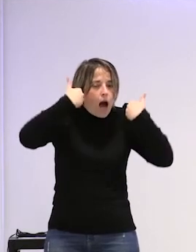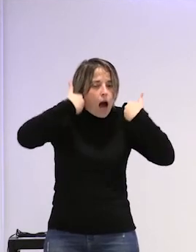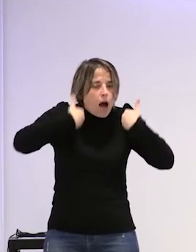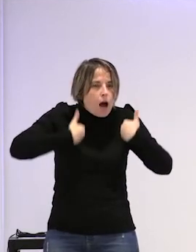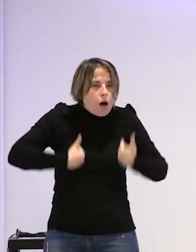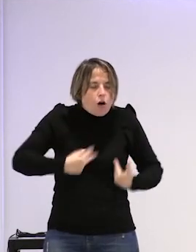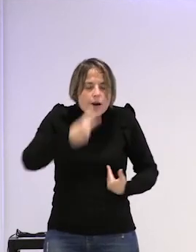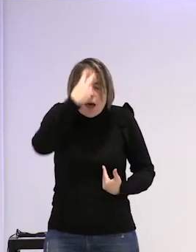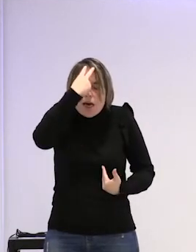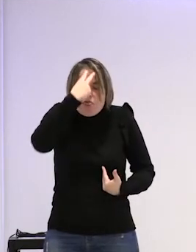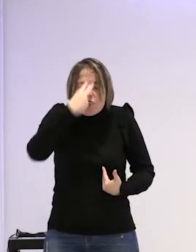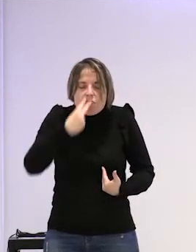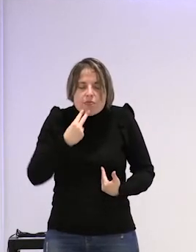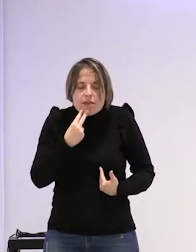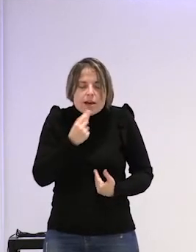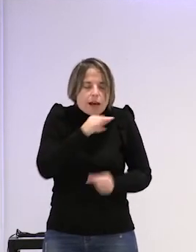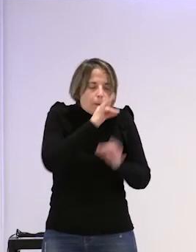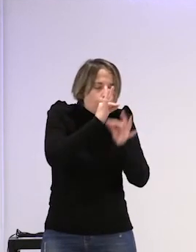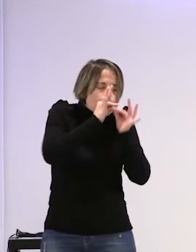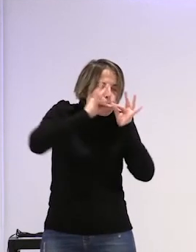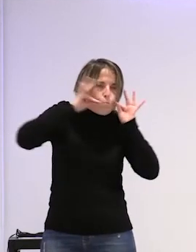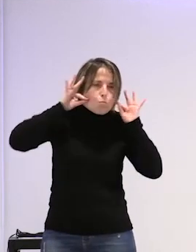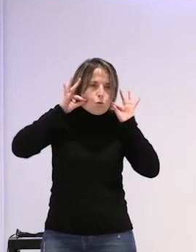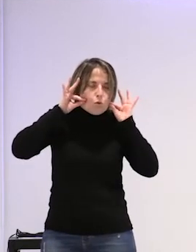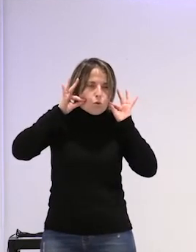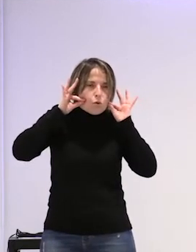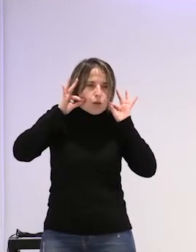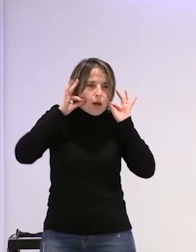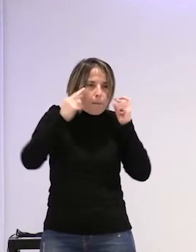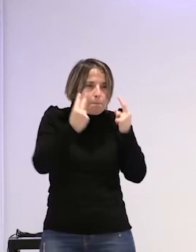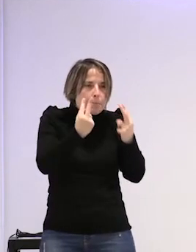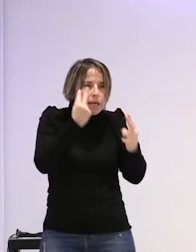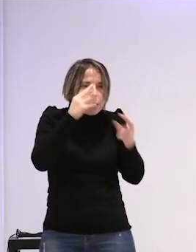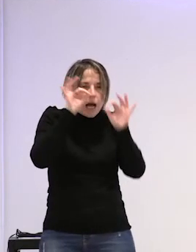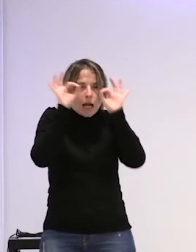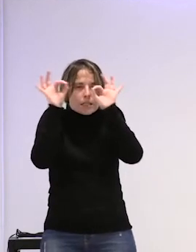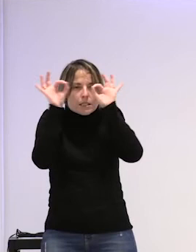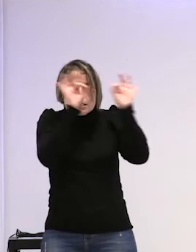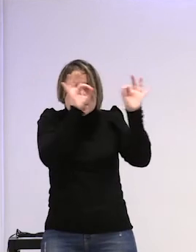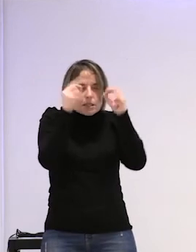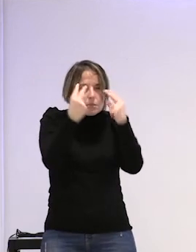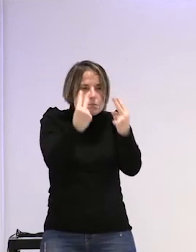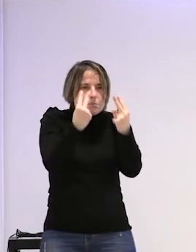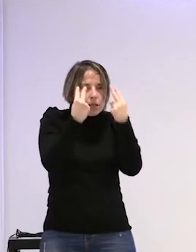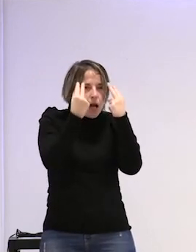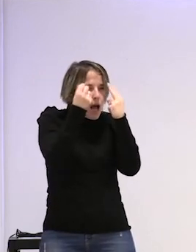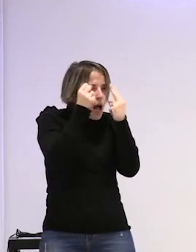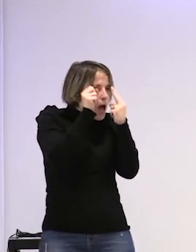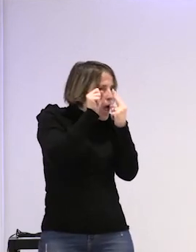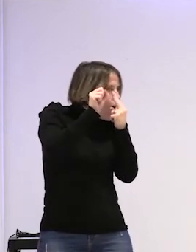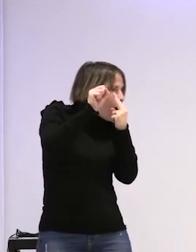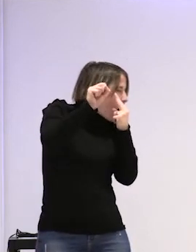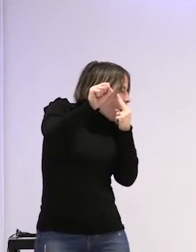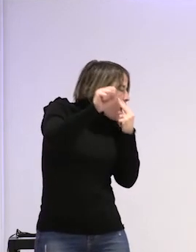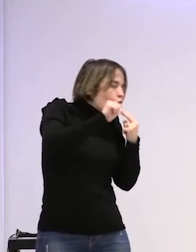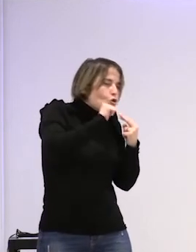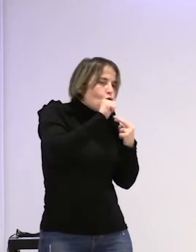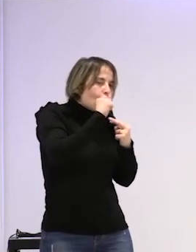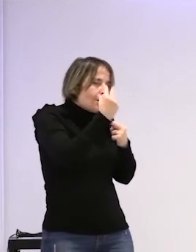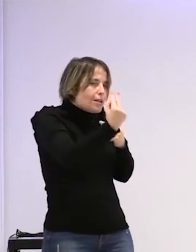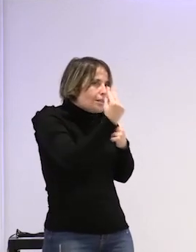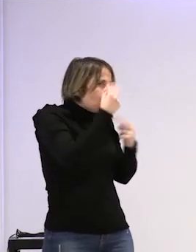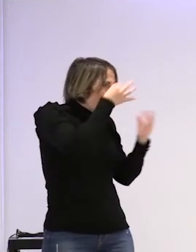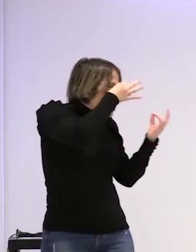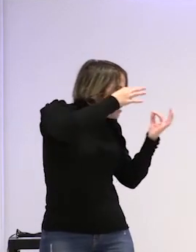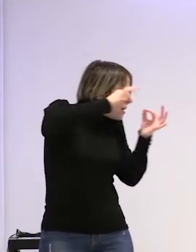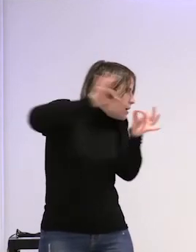ciega y muda miráis mis pupilas volvéis la cabeza hacia otro lado y giráis